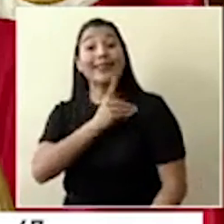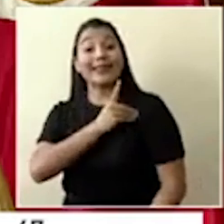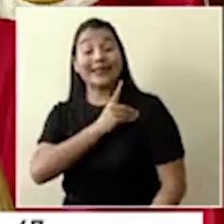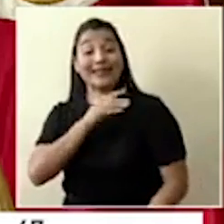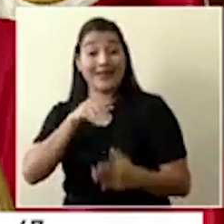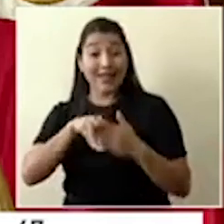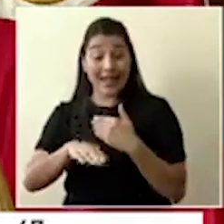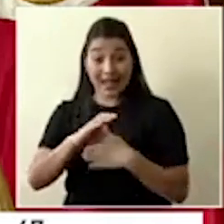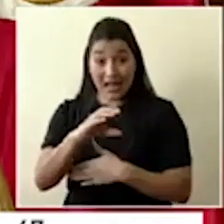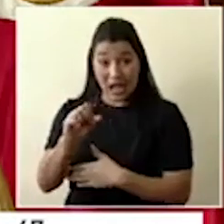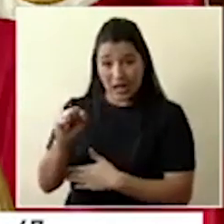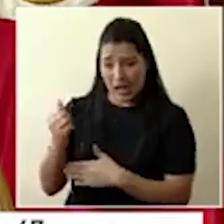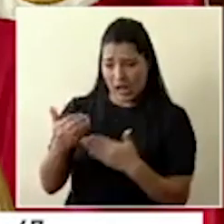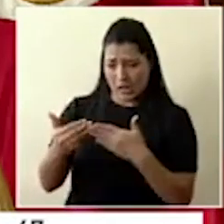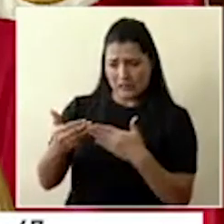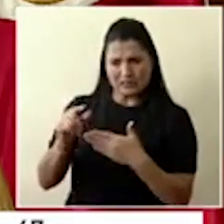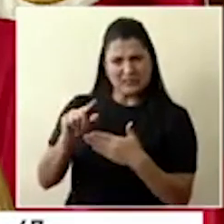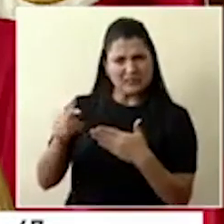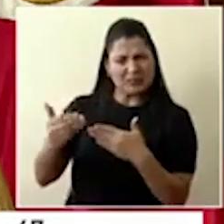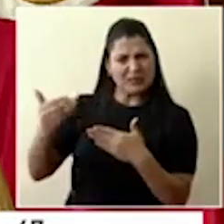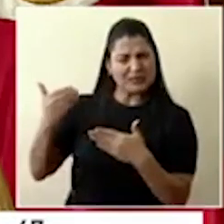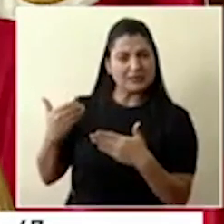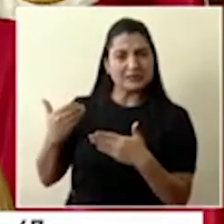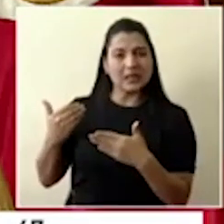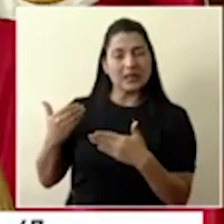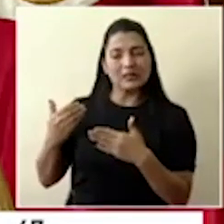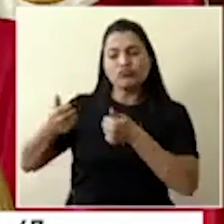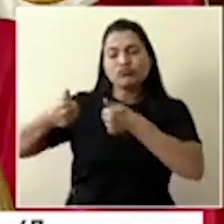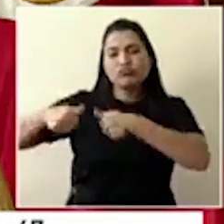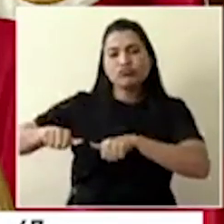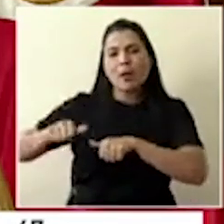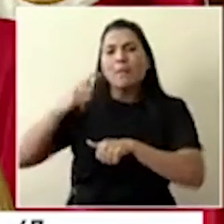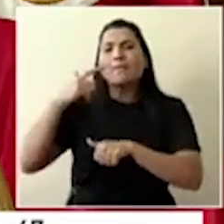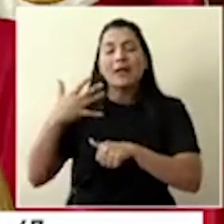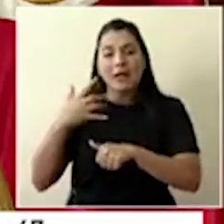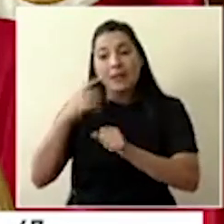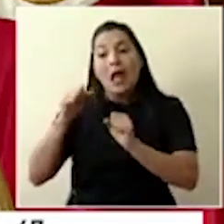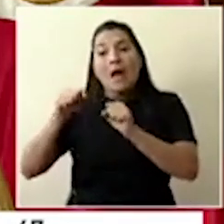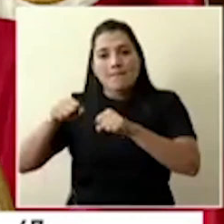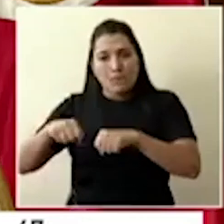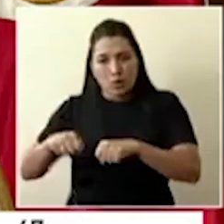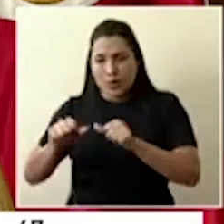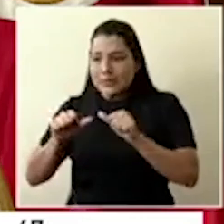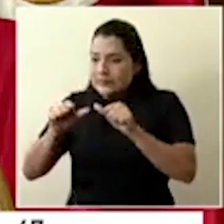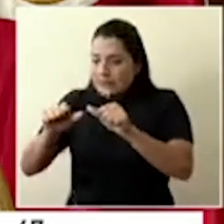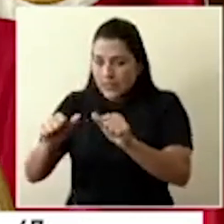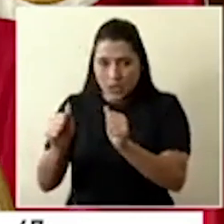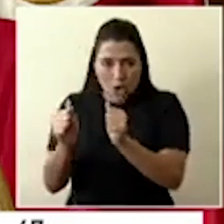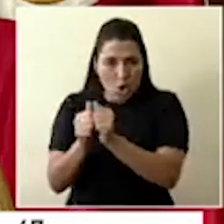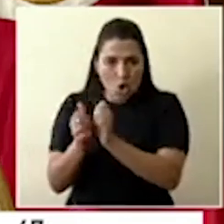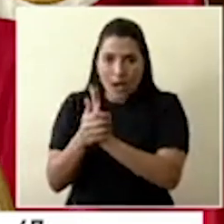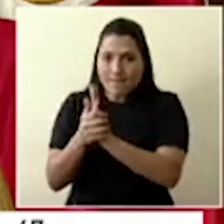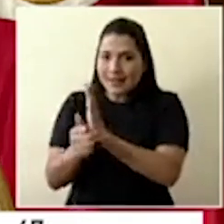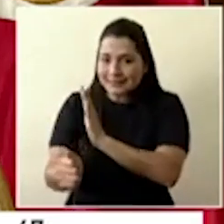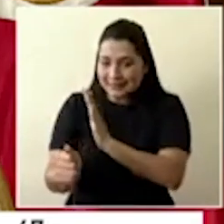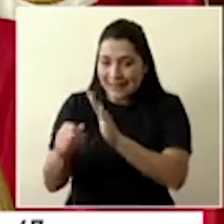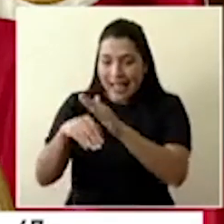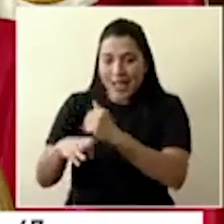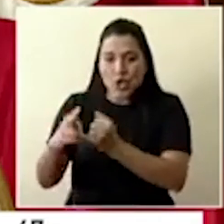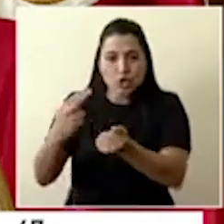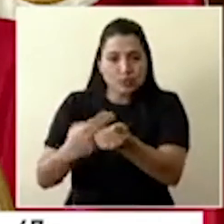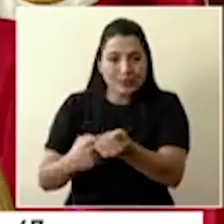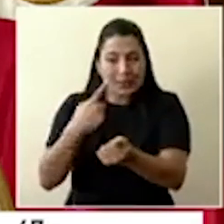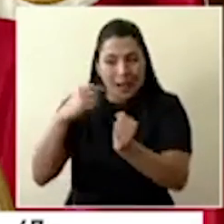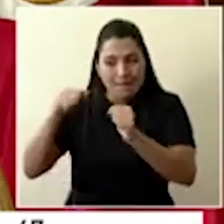lo que acordó hace varias semanas, de nuevo, con la intención de mantener la capacidad plena de los hospitales en una